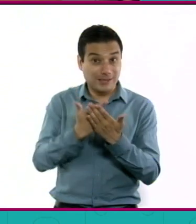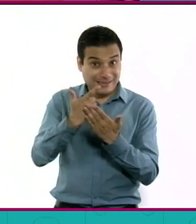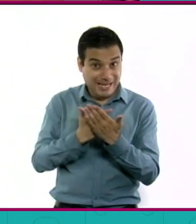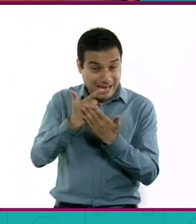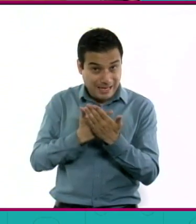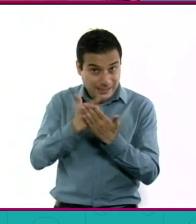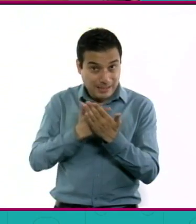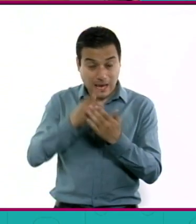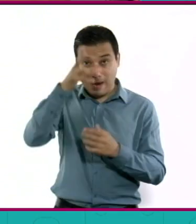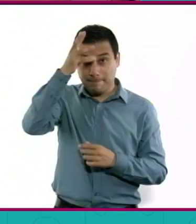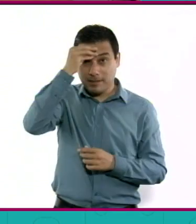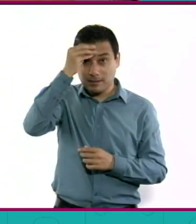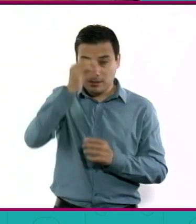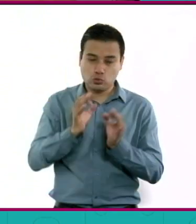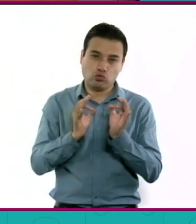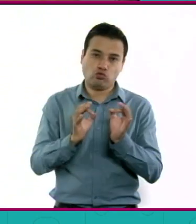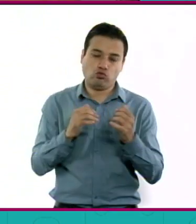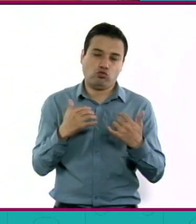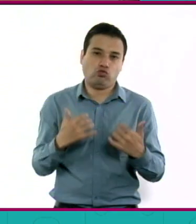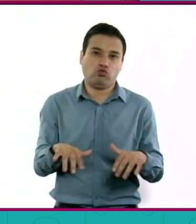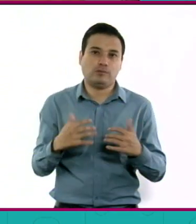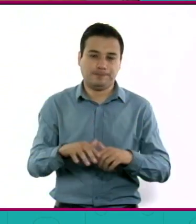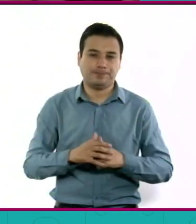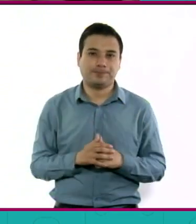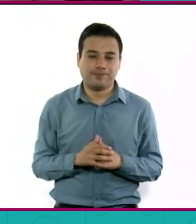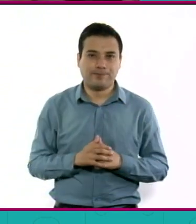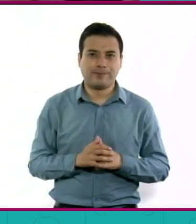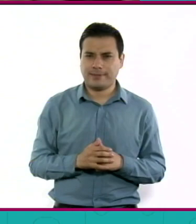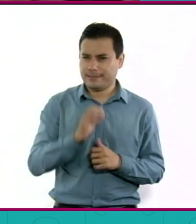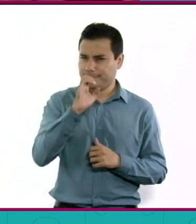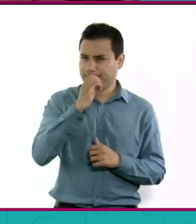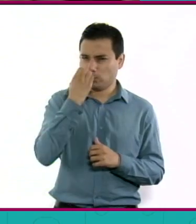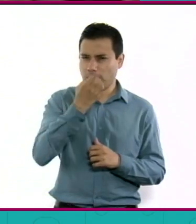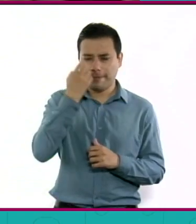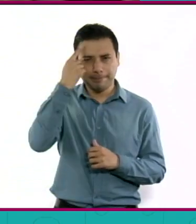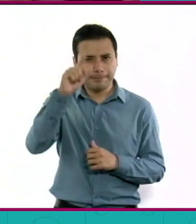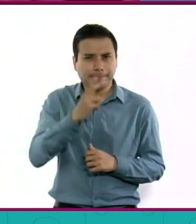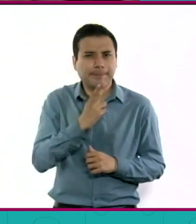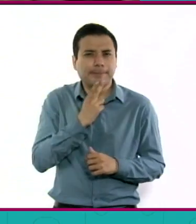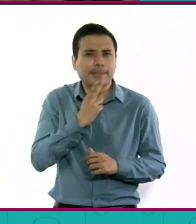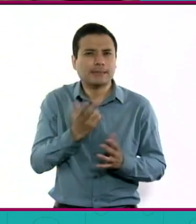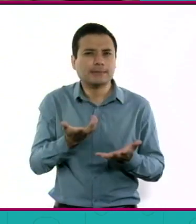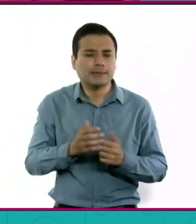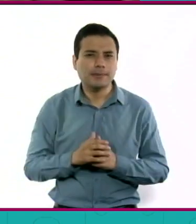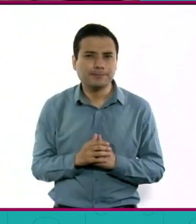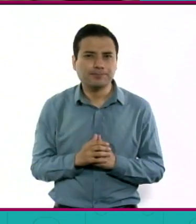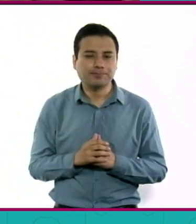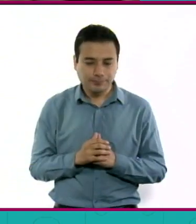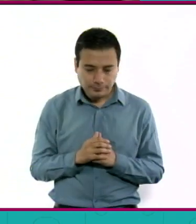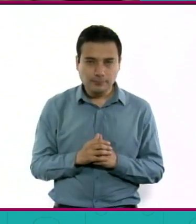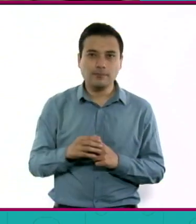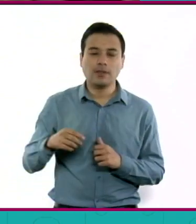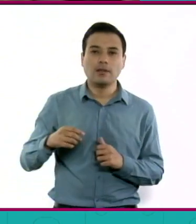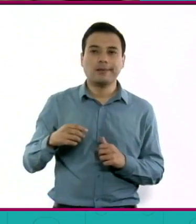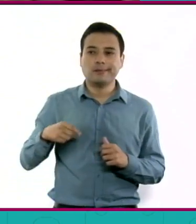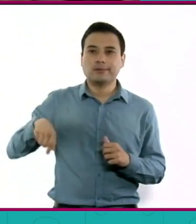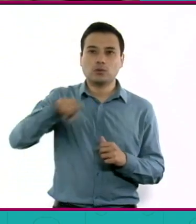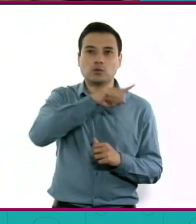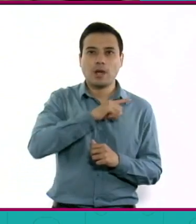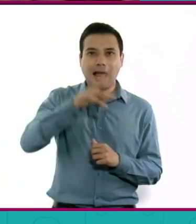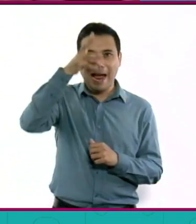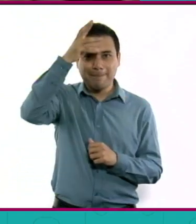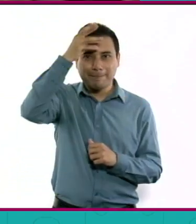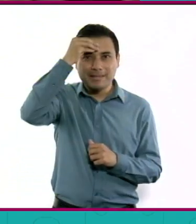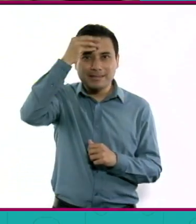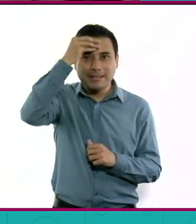también nos va acercando. Y la escuela lo que nos lleva es a que tengamos nosotros todo un método, que sepamos